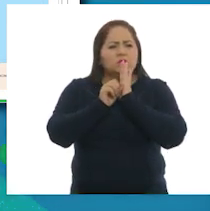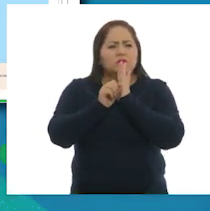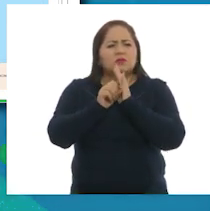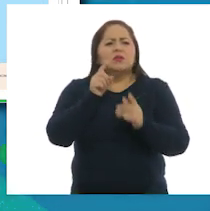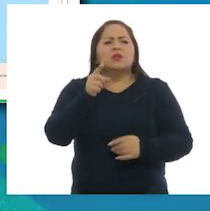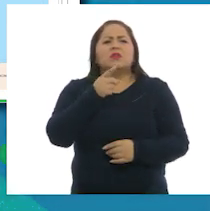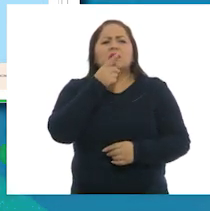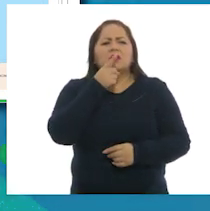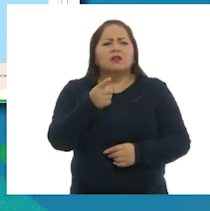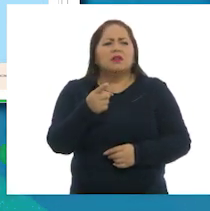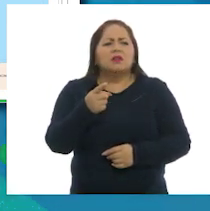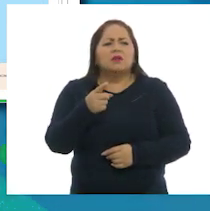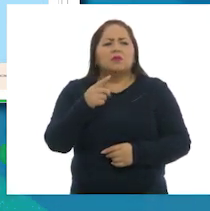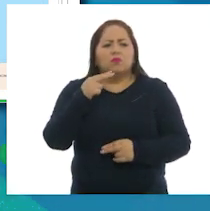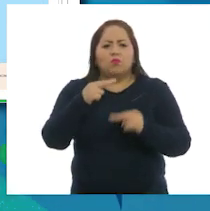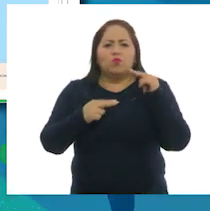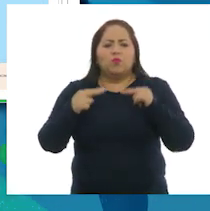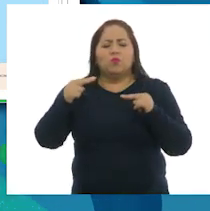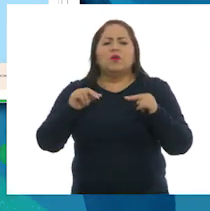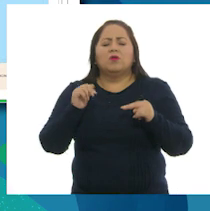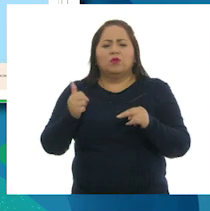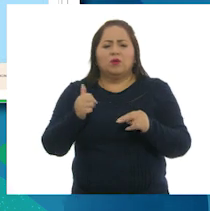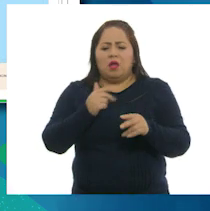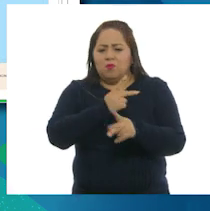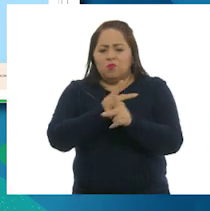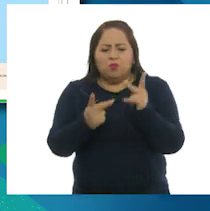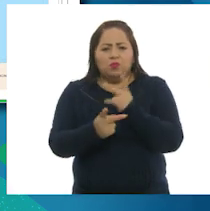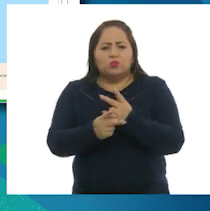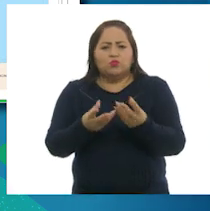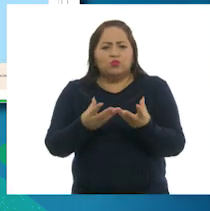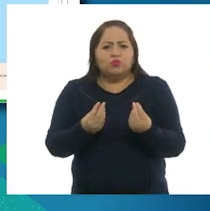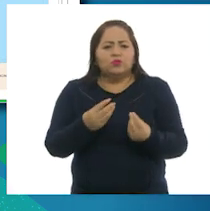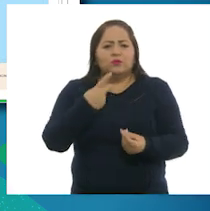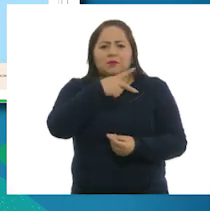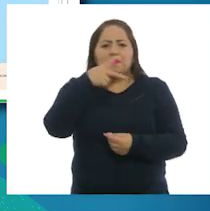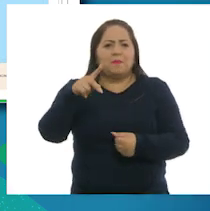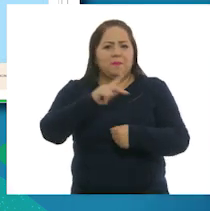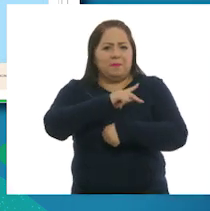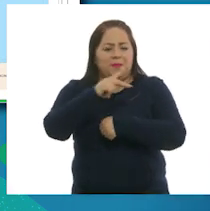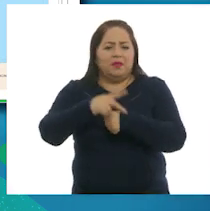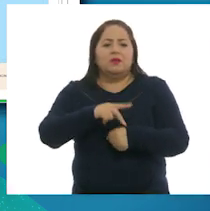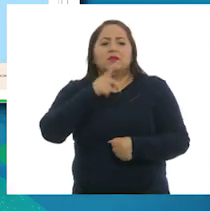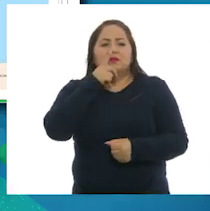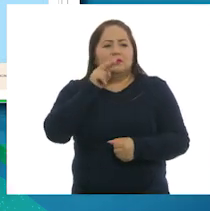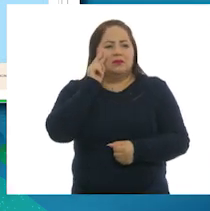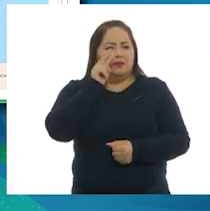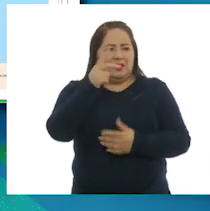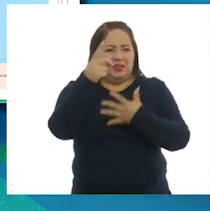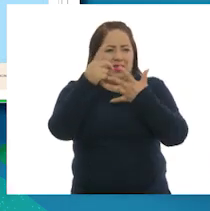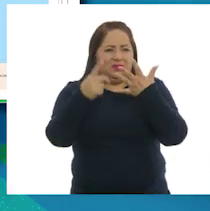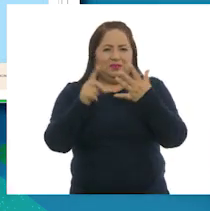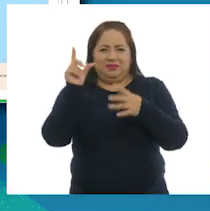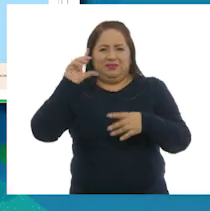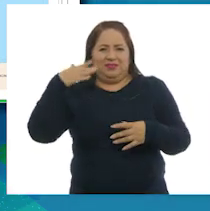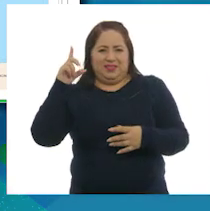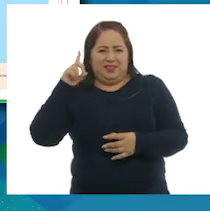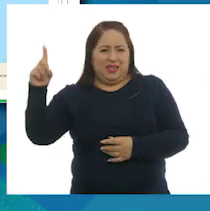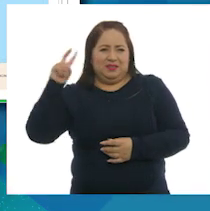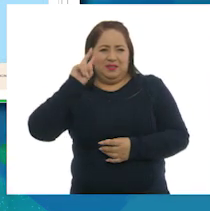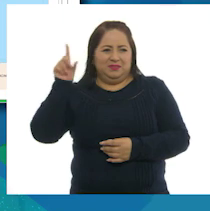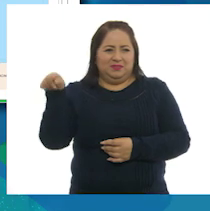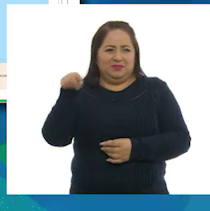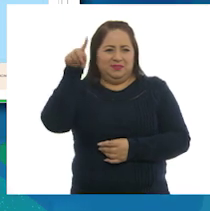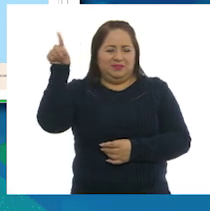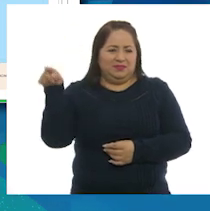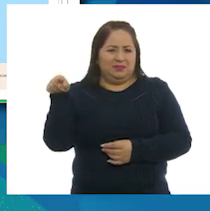nos indica qué nivel de producción tiene cada entidad del país. En el cuadro de datos de la parte superior derecha